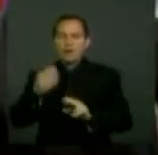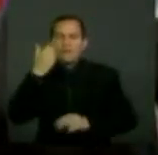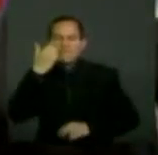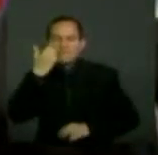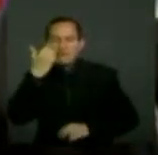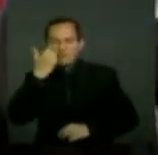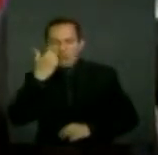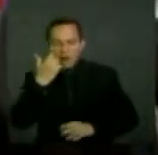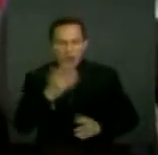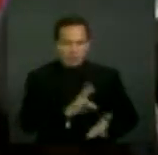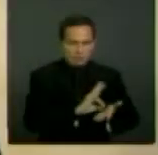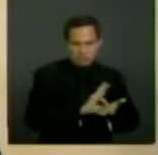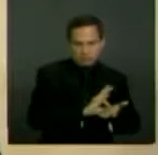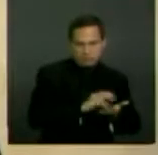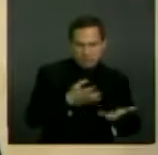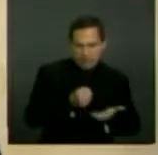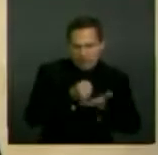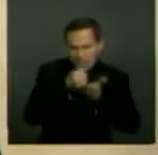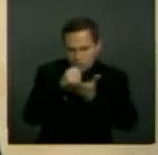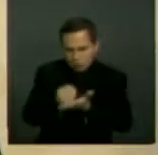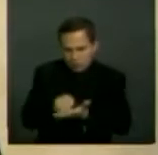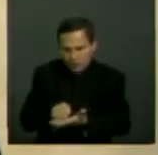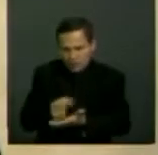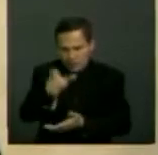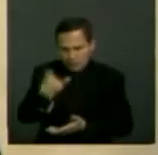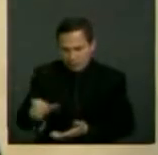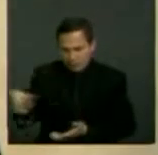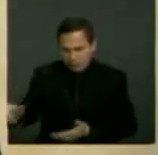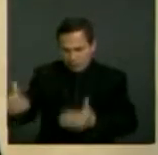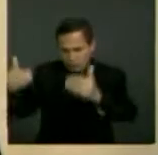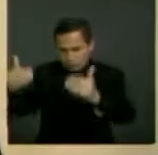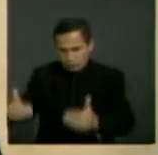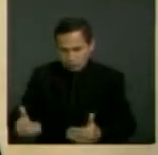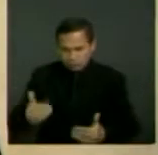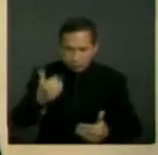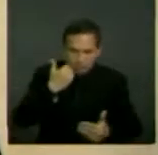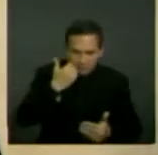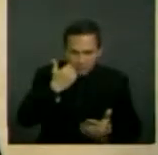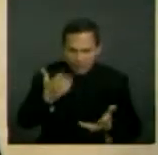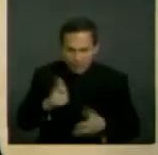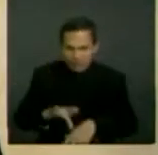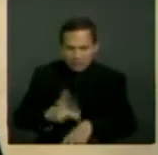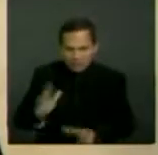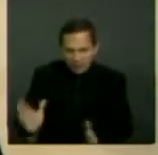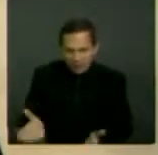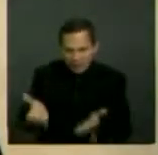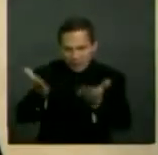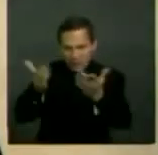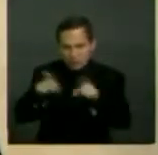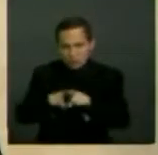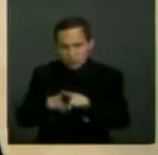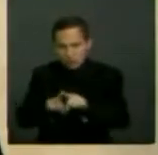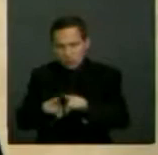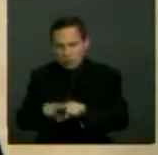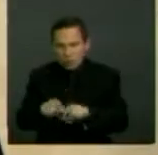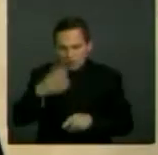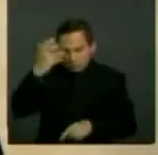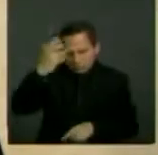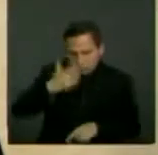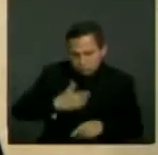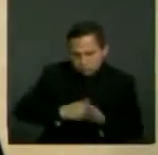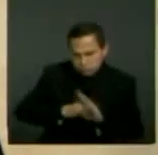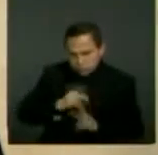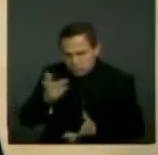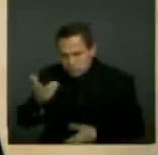curar a las personas con discapacidad, entre comillas. Se entiende como equivalente al diagnóstico y se entiende que las personas con discapacidad son enfermas.